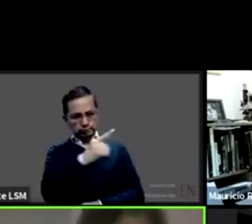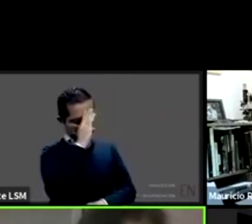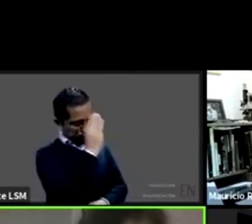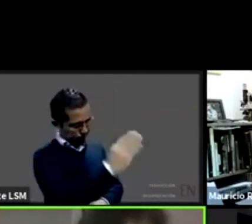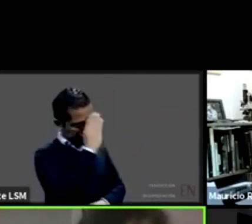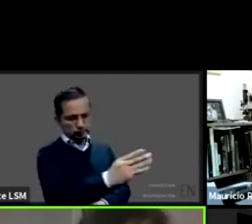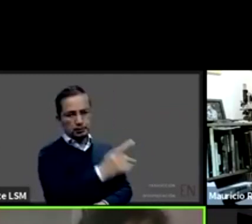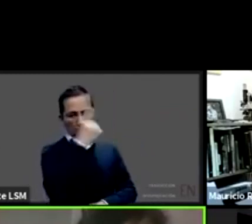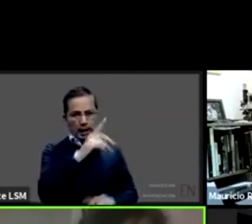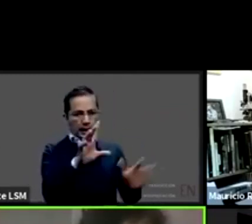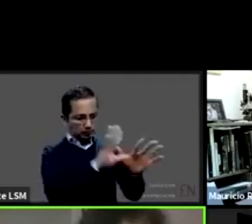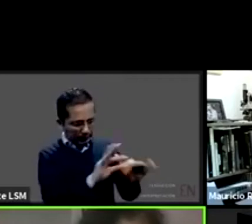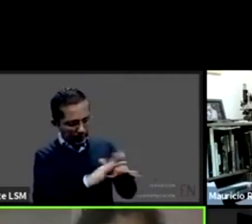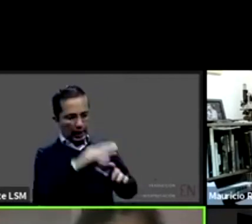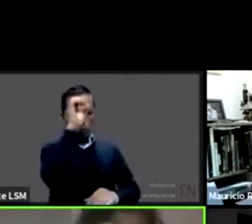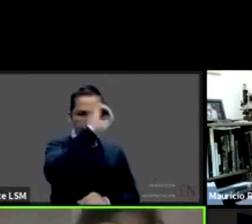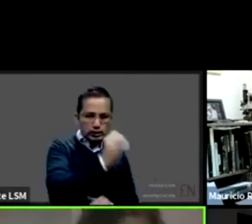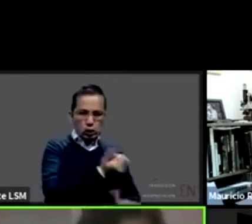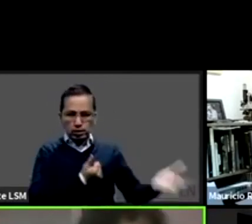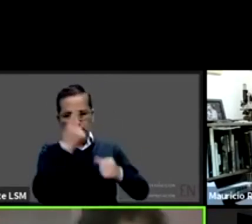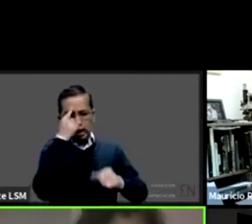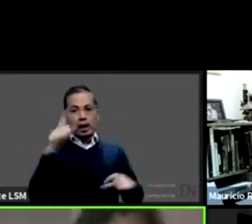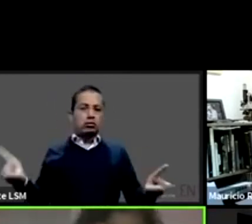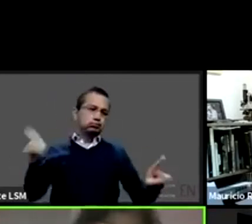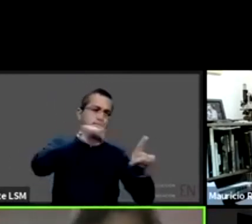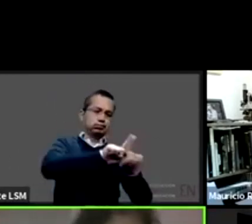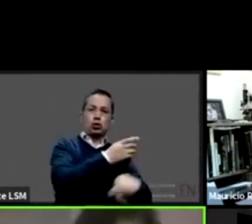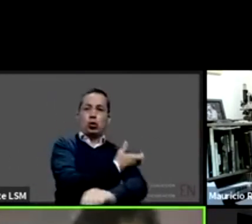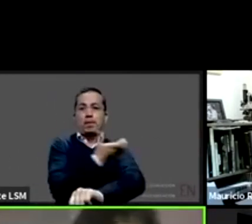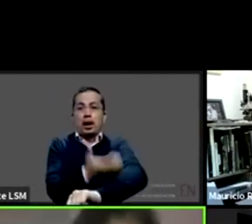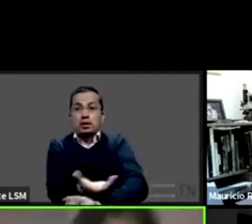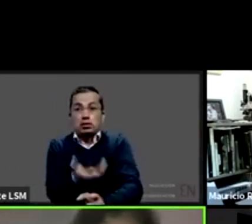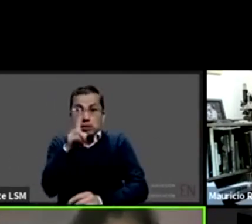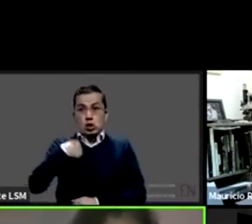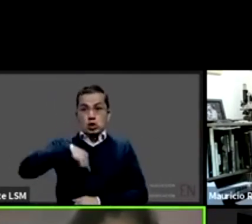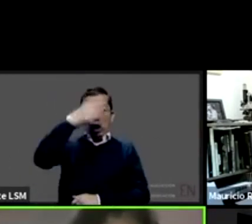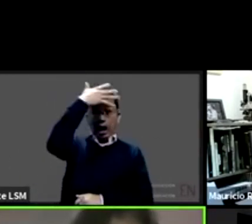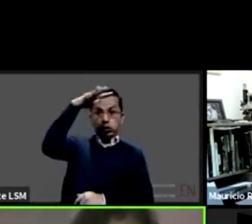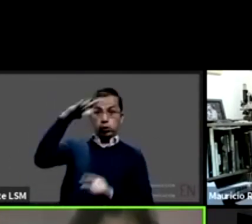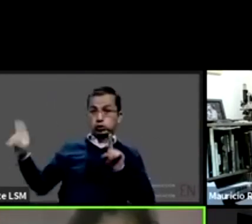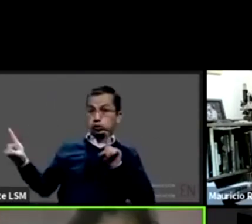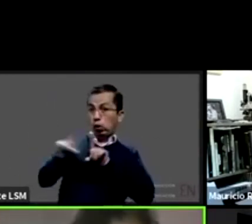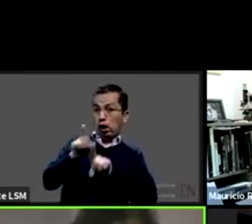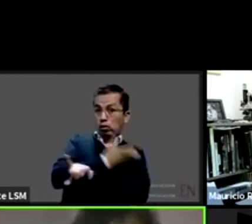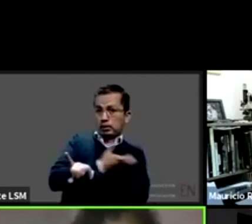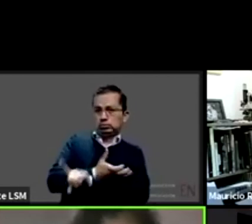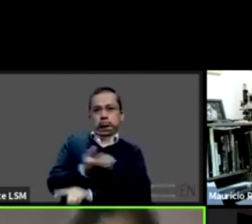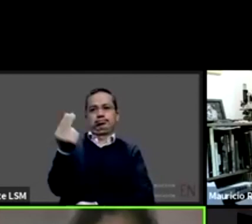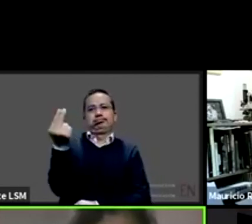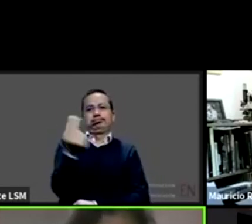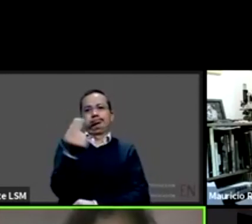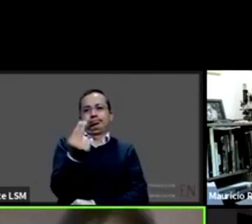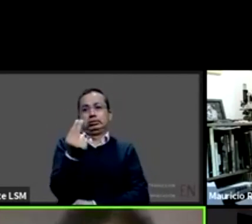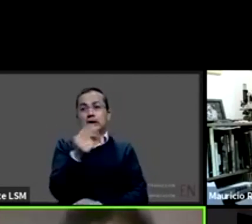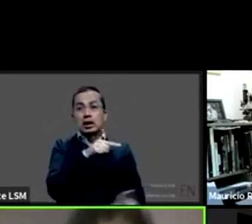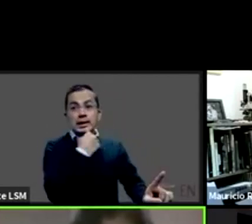acompañados y acompañadas ¿no? si de adulto lo necesitamos pues de niños y de niñas de adolescentes con discapacidad